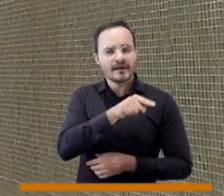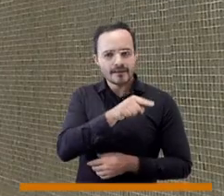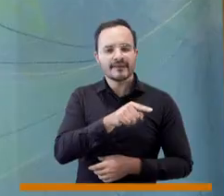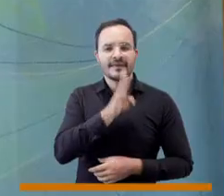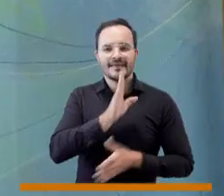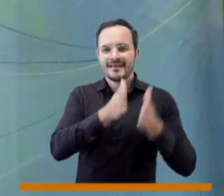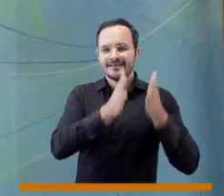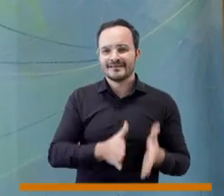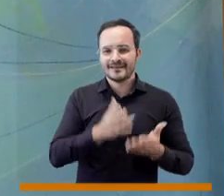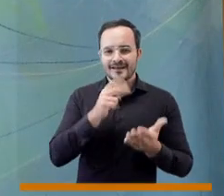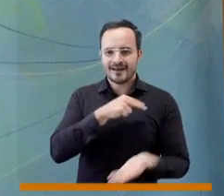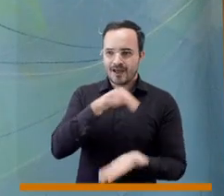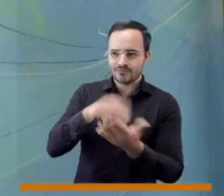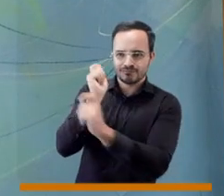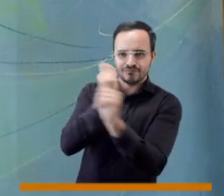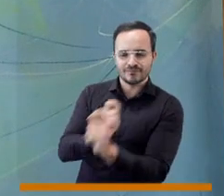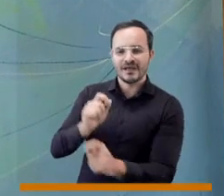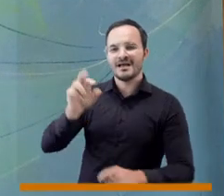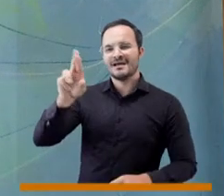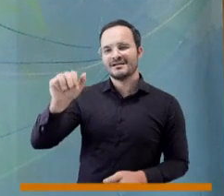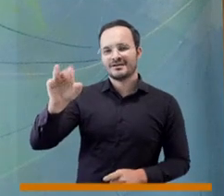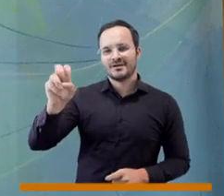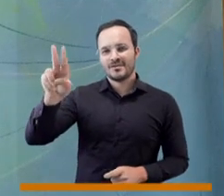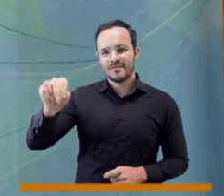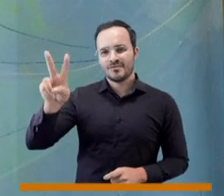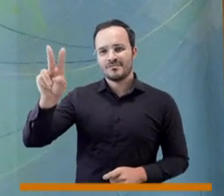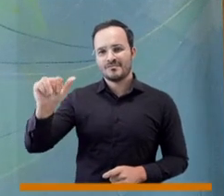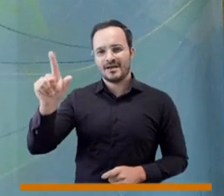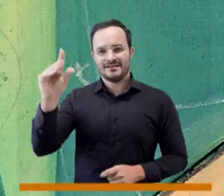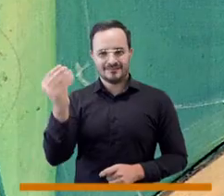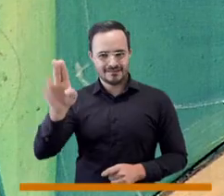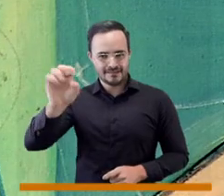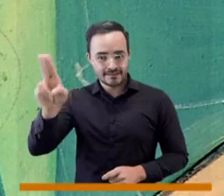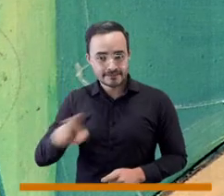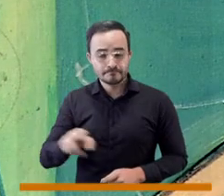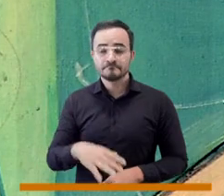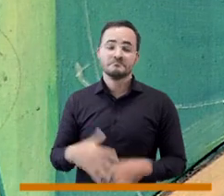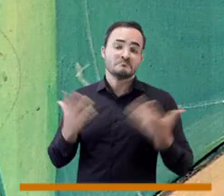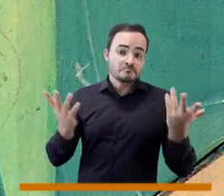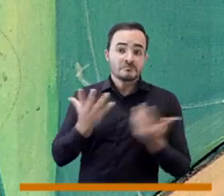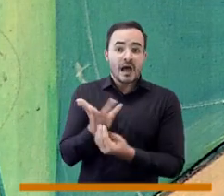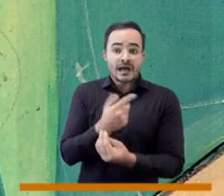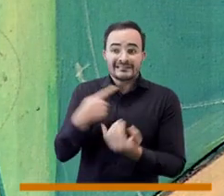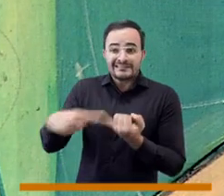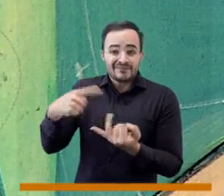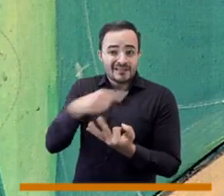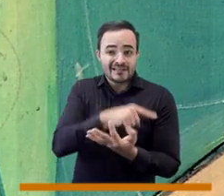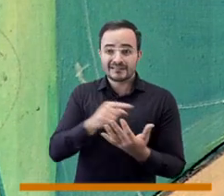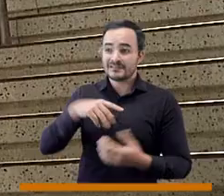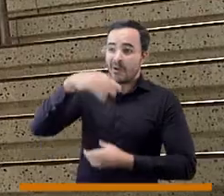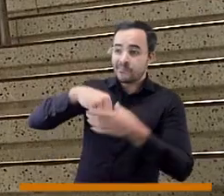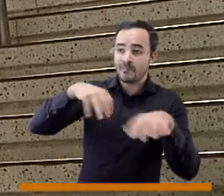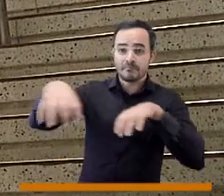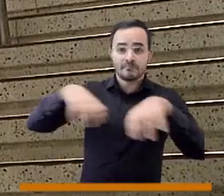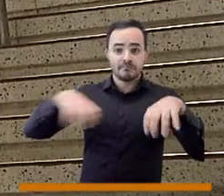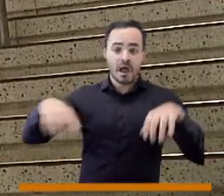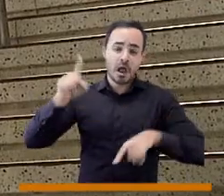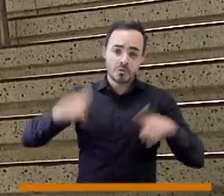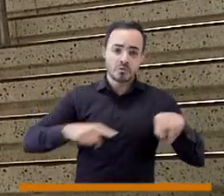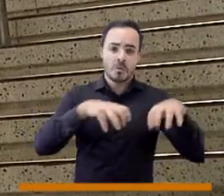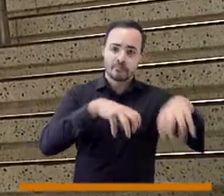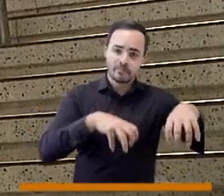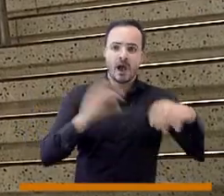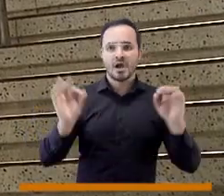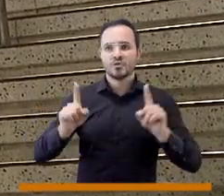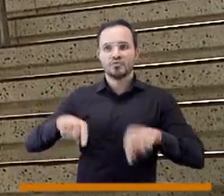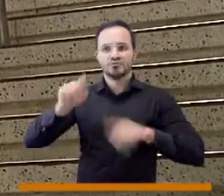monumentales del maestro Ramón Vásquez en el Consejo de Medellín. Cada obra de arte, colgada o expuesta al público